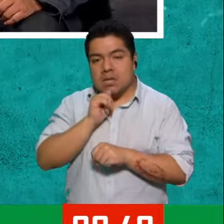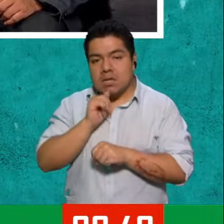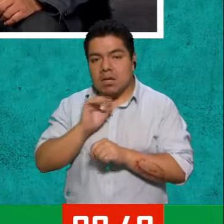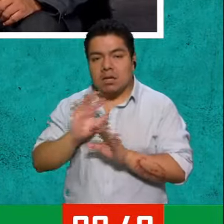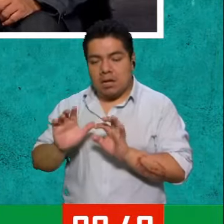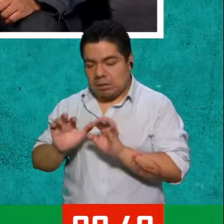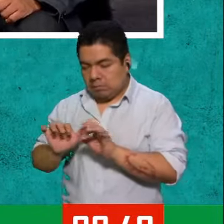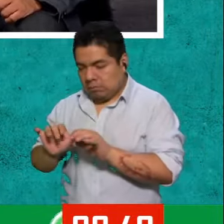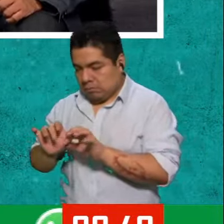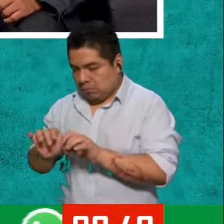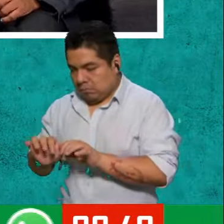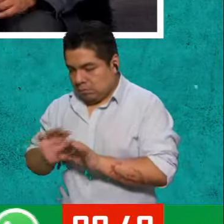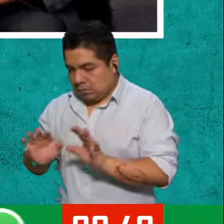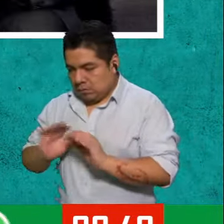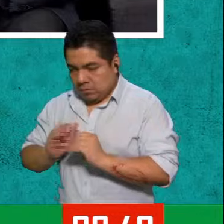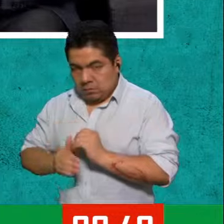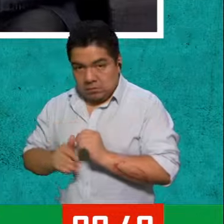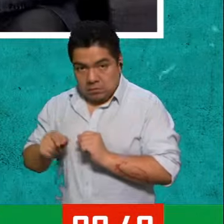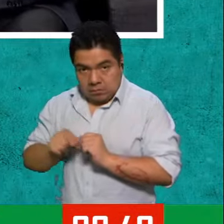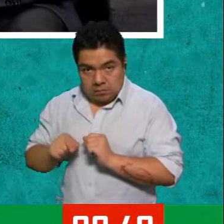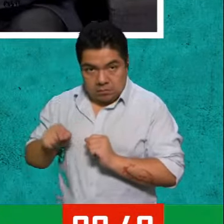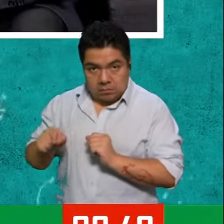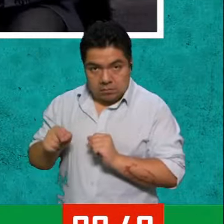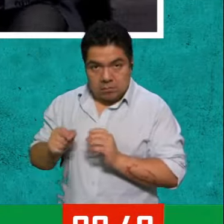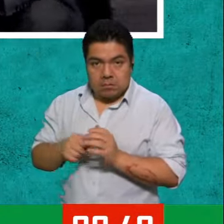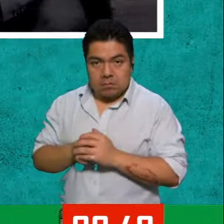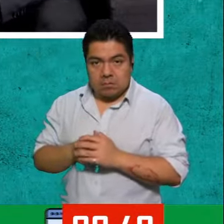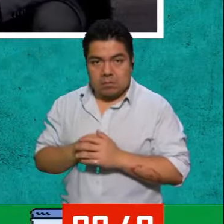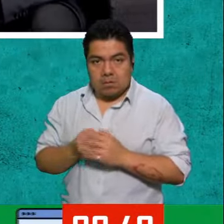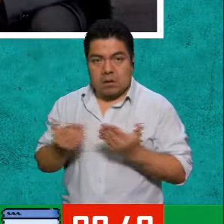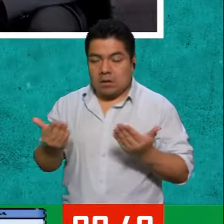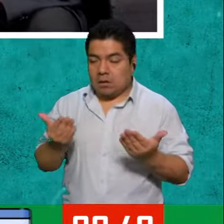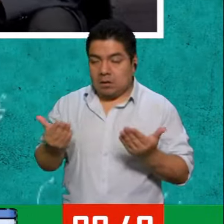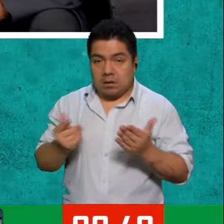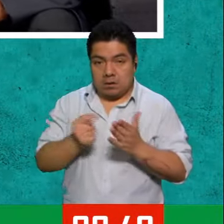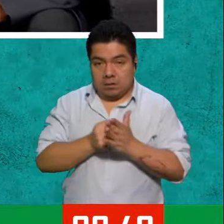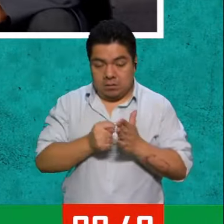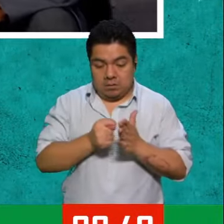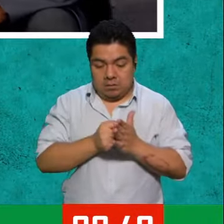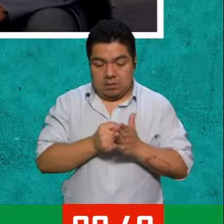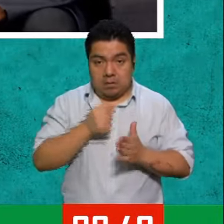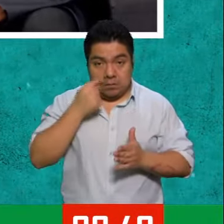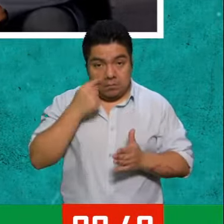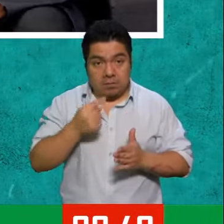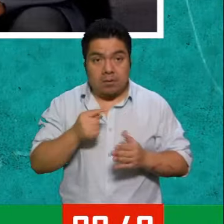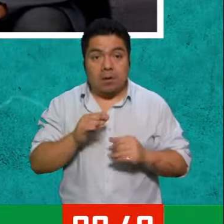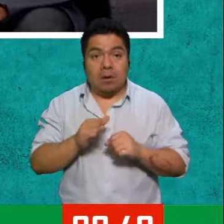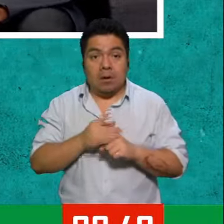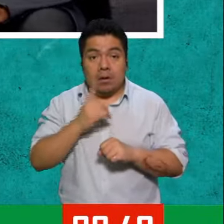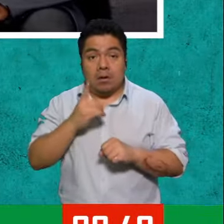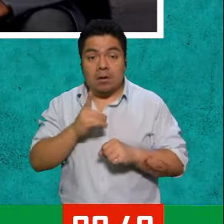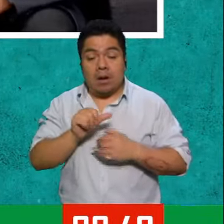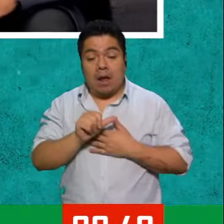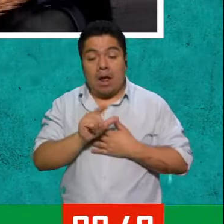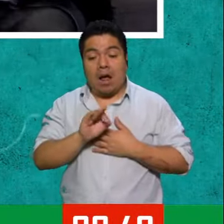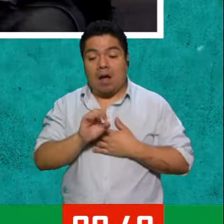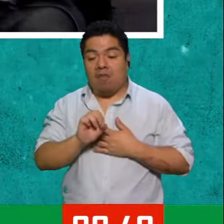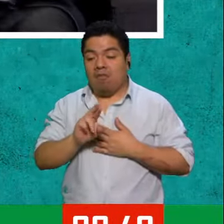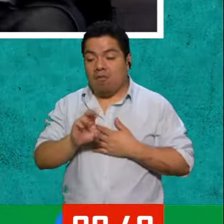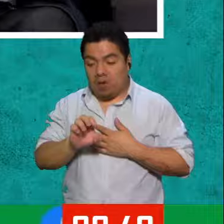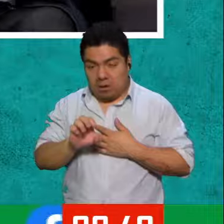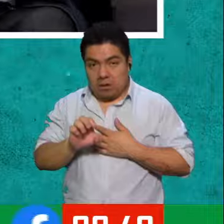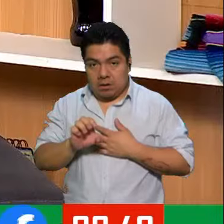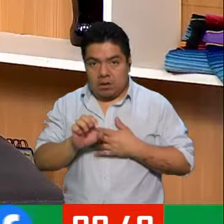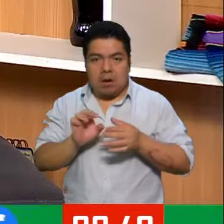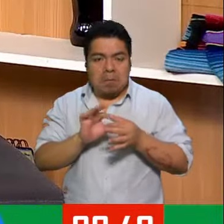escribirlos. ¿A poco también tiene que coincidir con el testamento? Aquí viene algo interesante porque en el tema de las Afores, generalmente